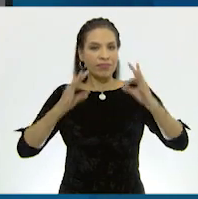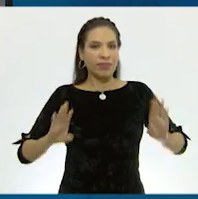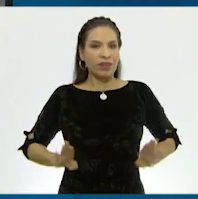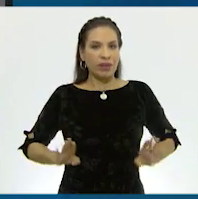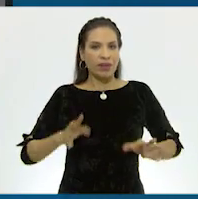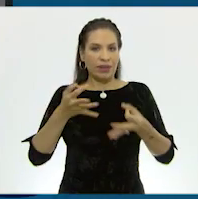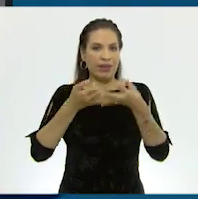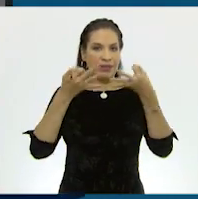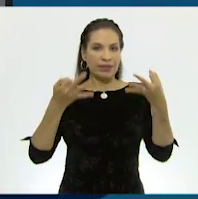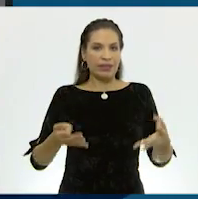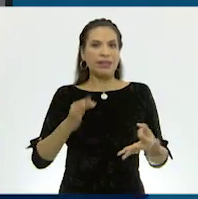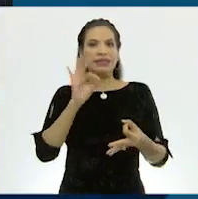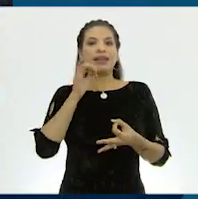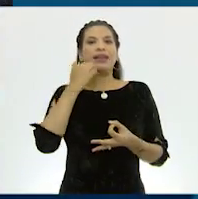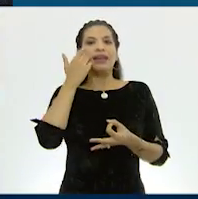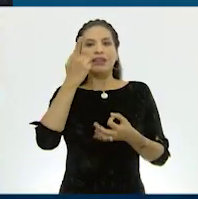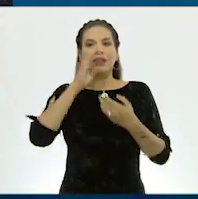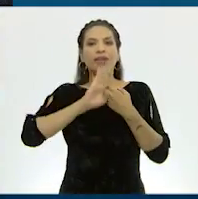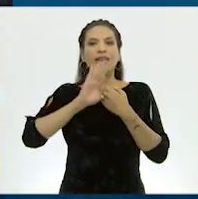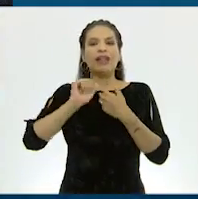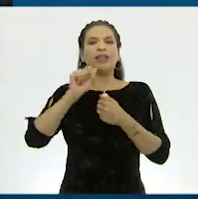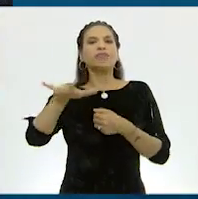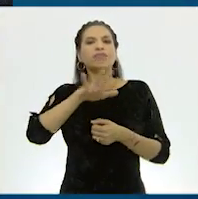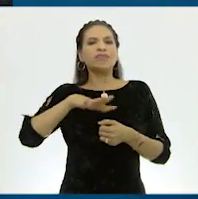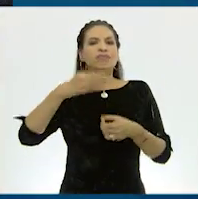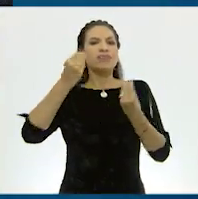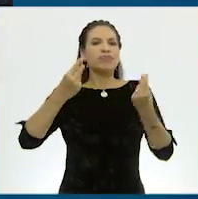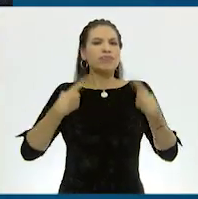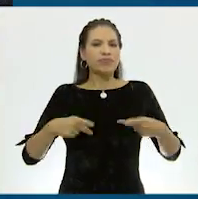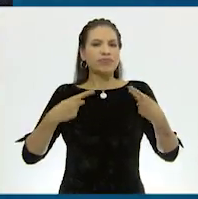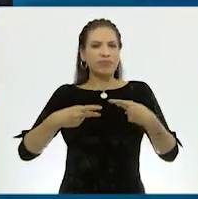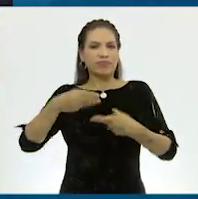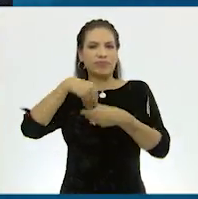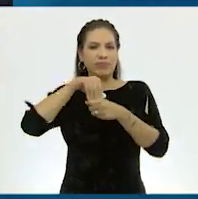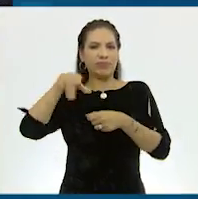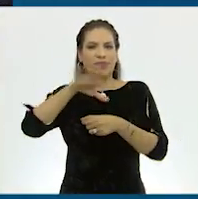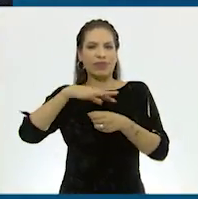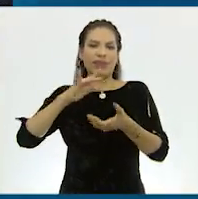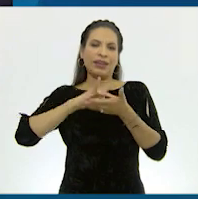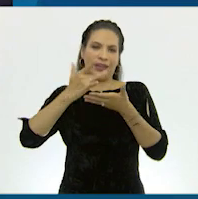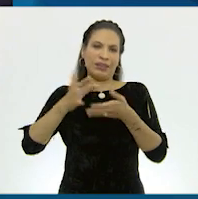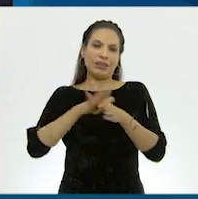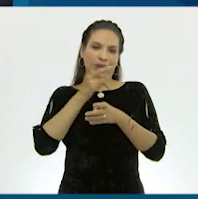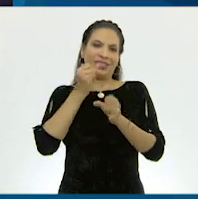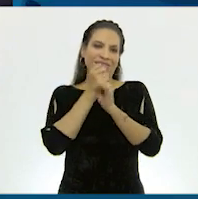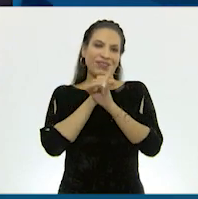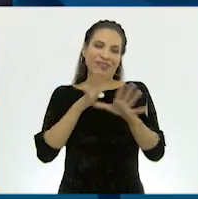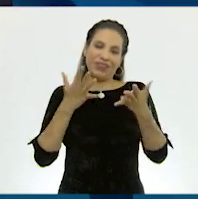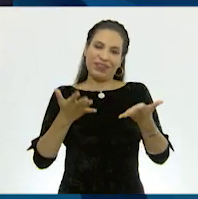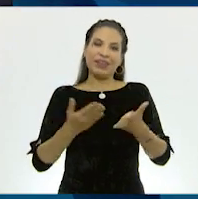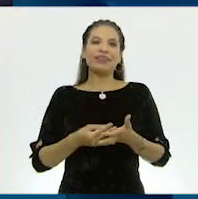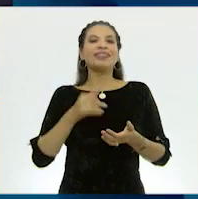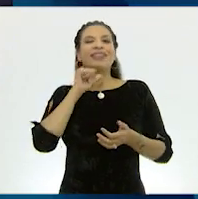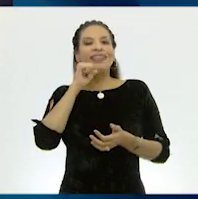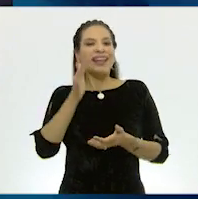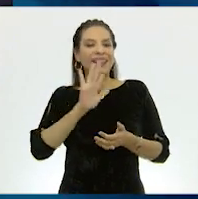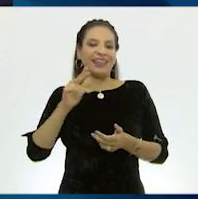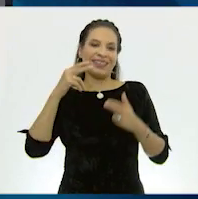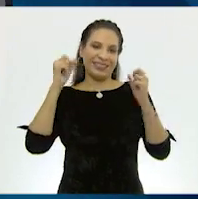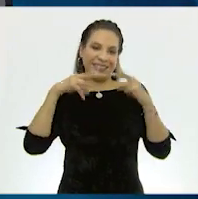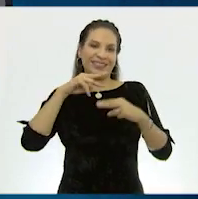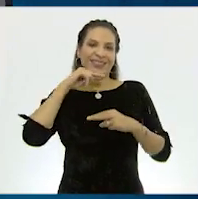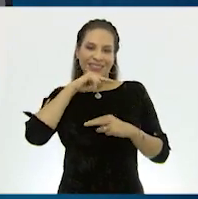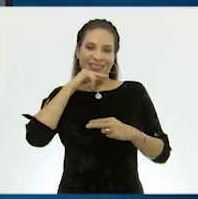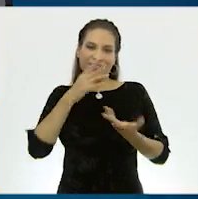del territorio si queremos evitar la sobrepoblación y sus consecuencias Gracias Tlali por la información De nada el mundo, hasta luego